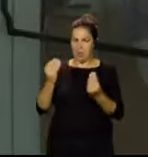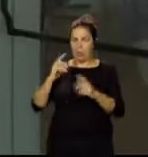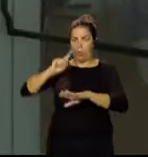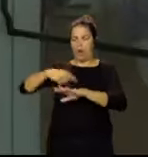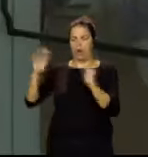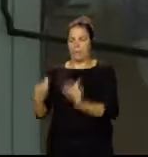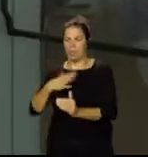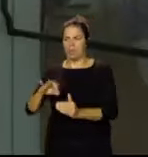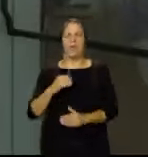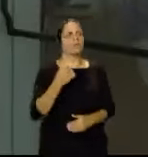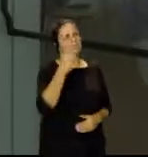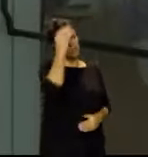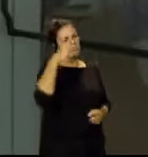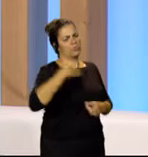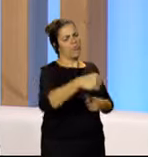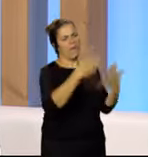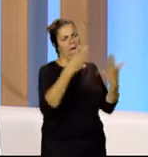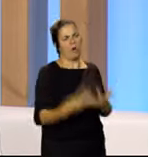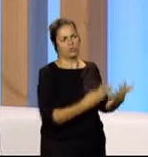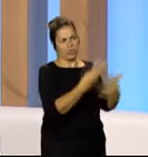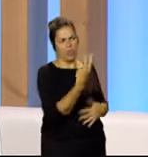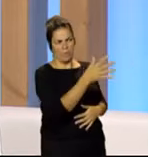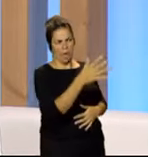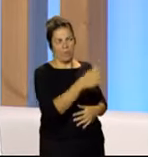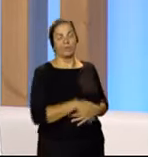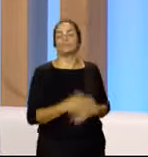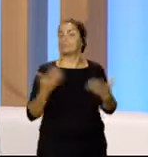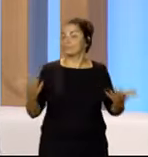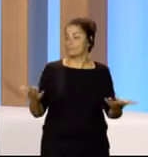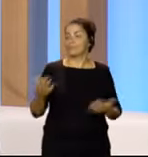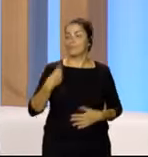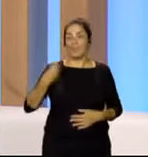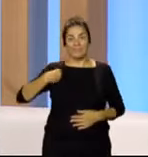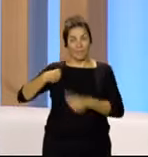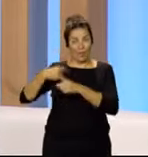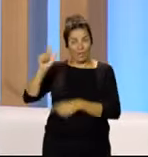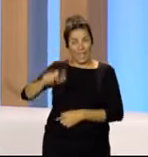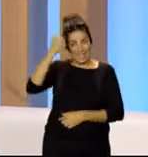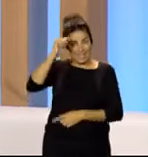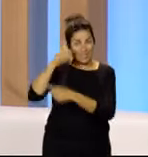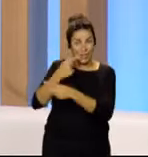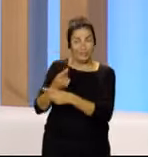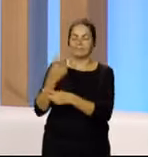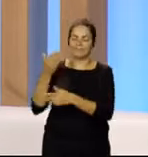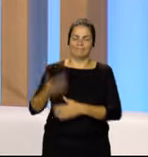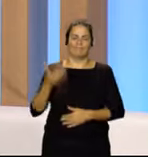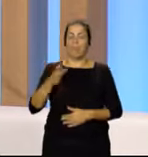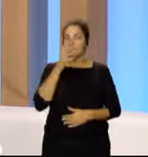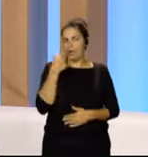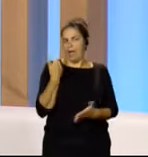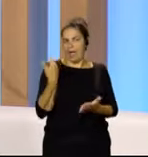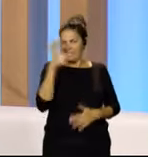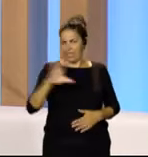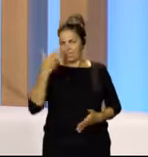que unas ocho horas, ocho horas diarias. Pues quizá la clave la daba el chico que acabamos de ver, porque la evidencia científica sostiene